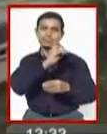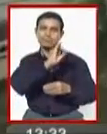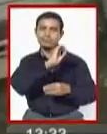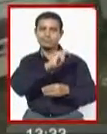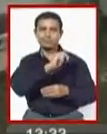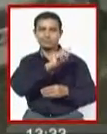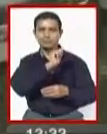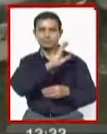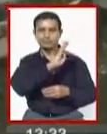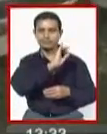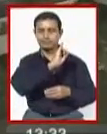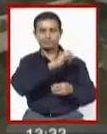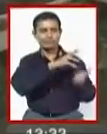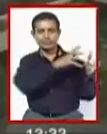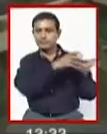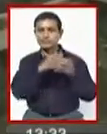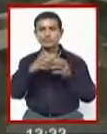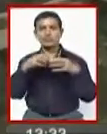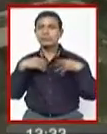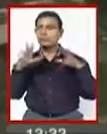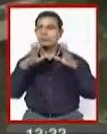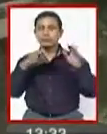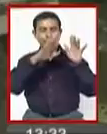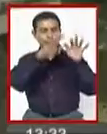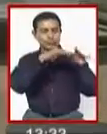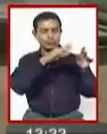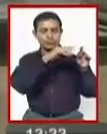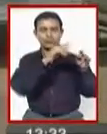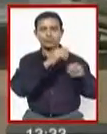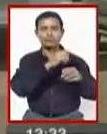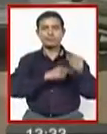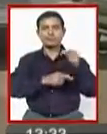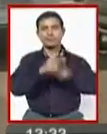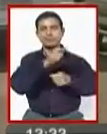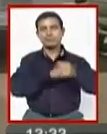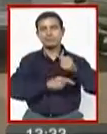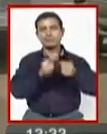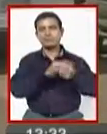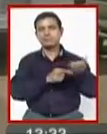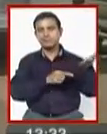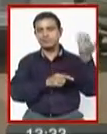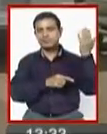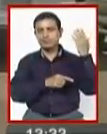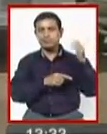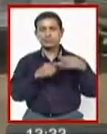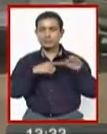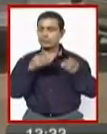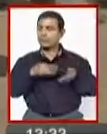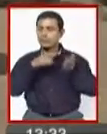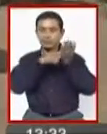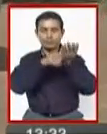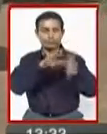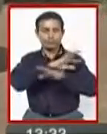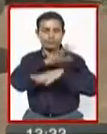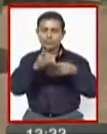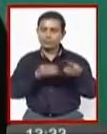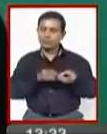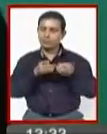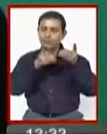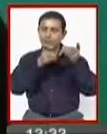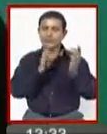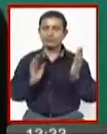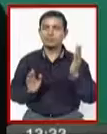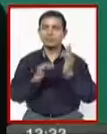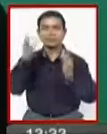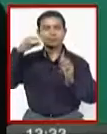Dirkabi. No hay inventarios de gestiones anteriores. Vamos a presentar todas estas denuncias